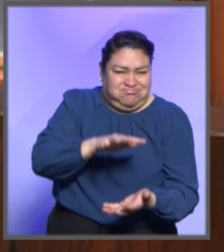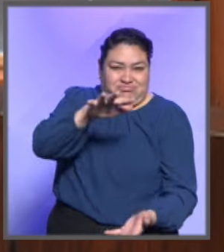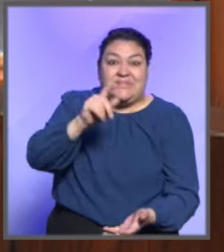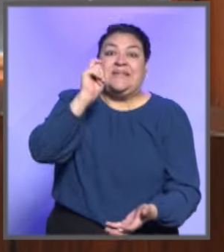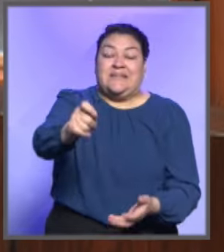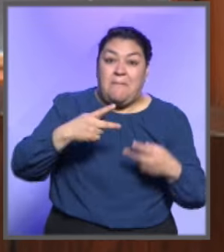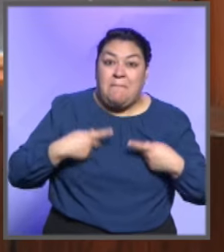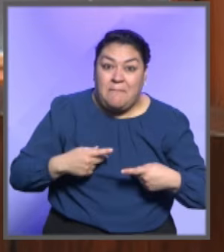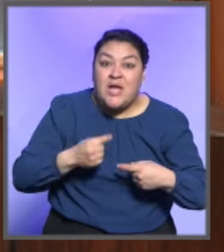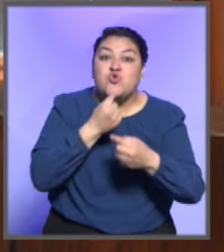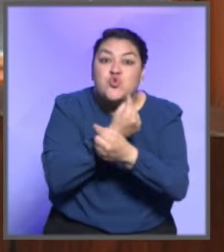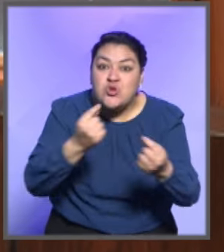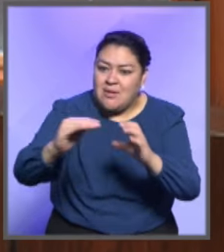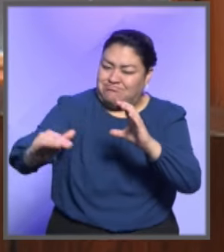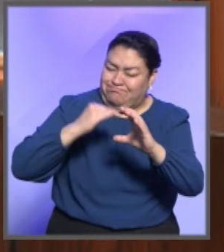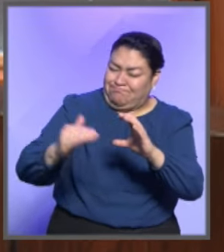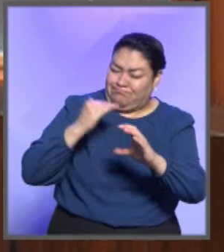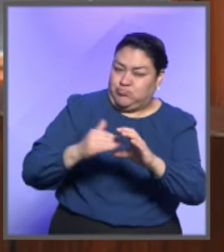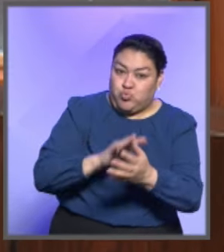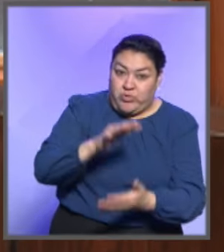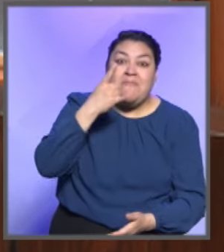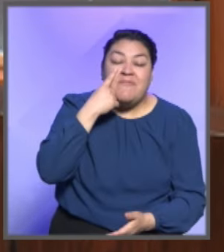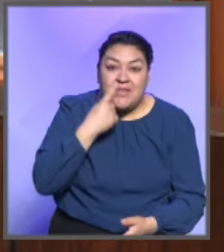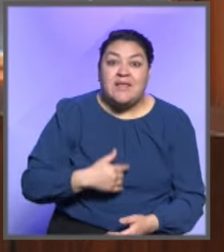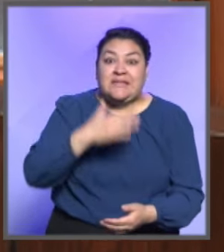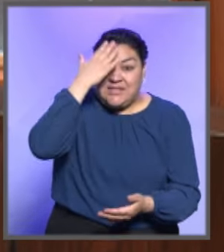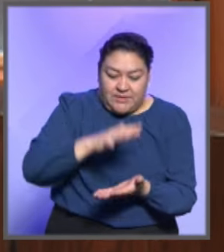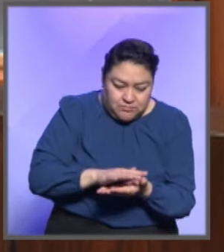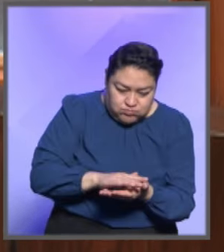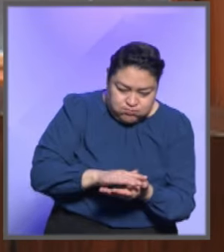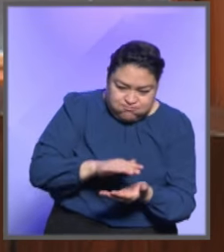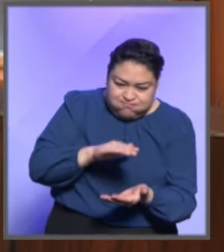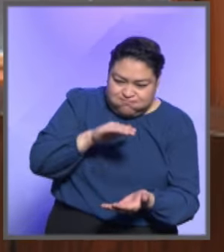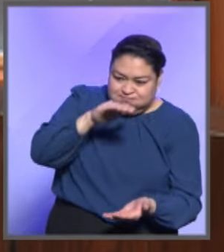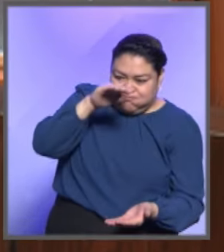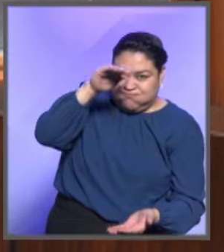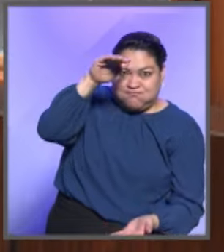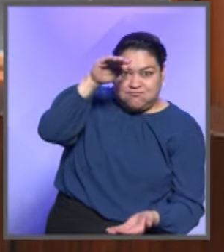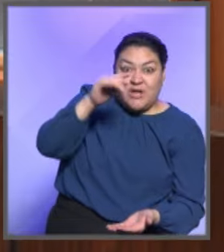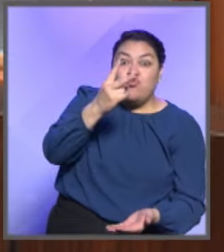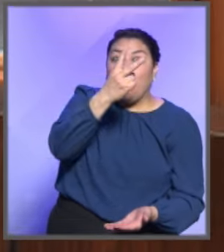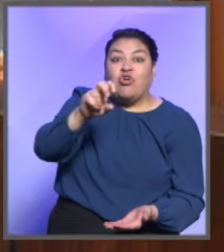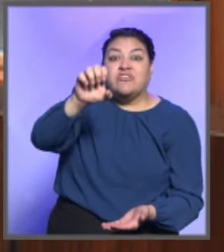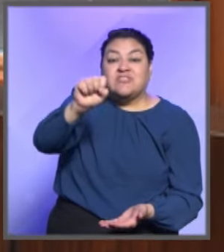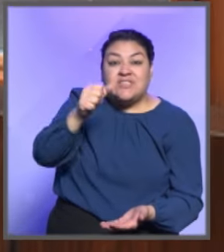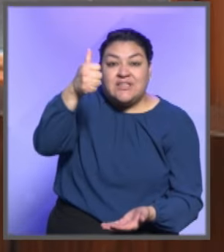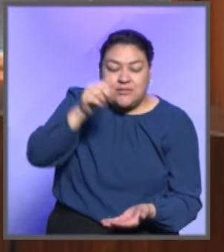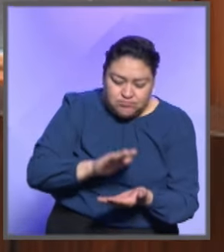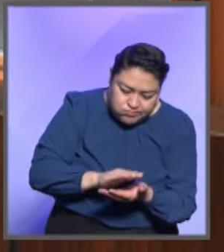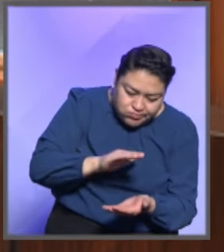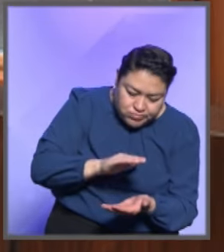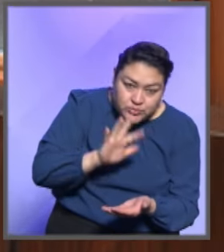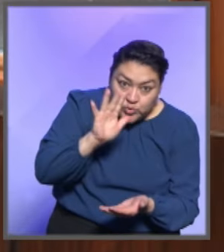un rebase en la participación, fíjense, del 266 por ciento. No